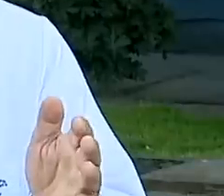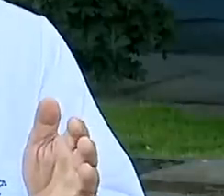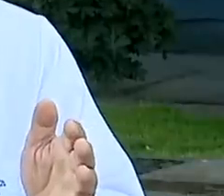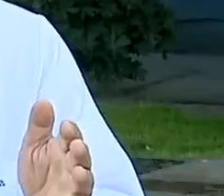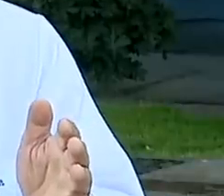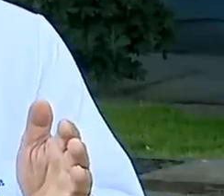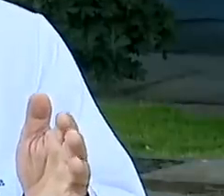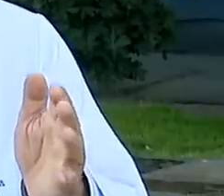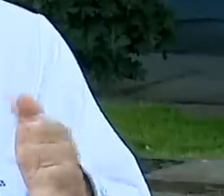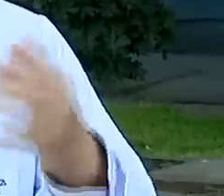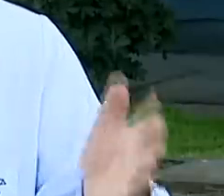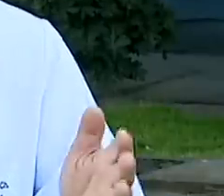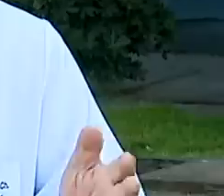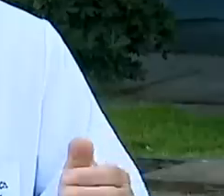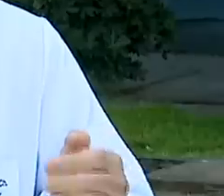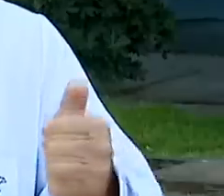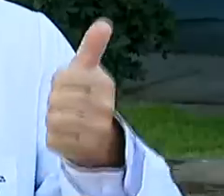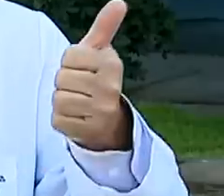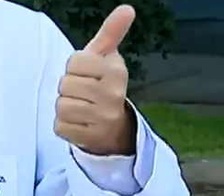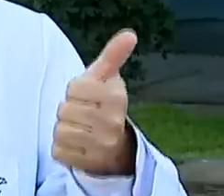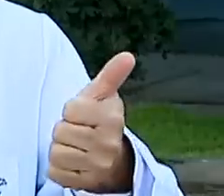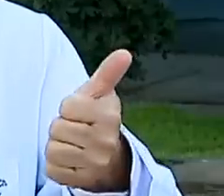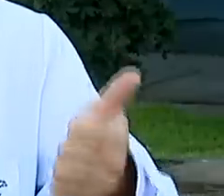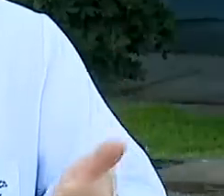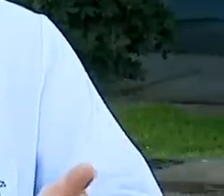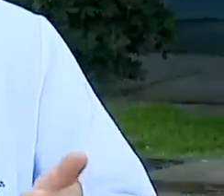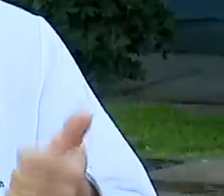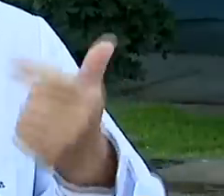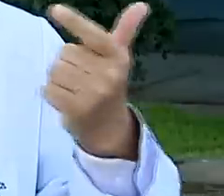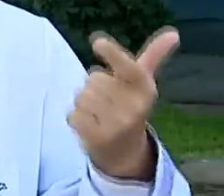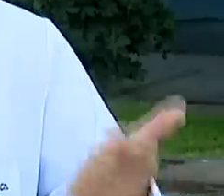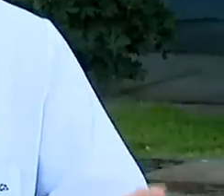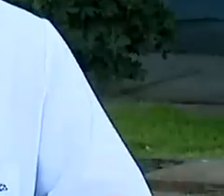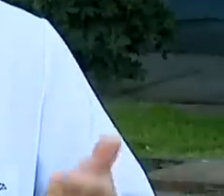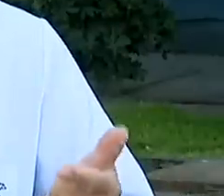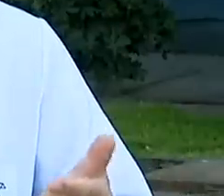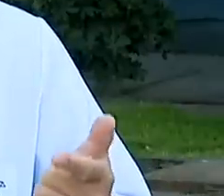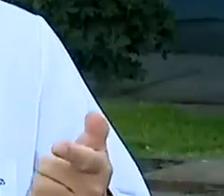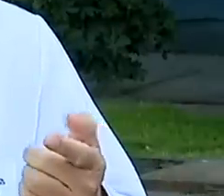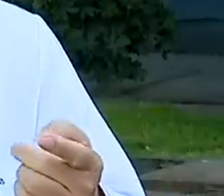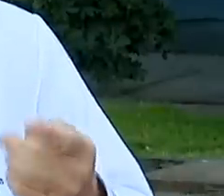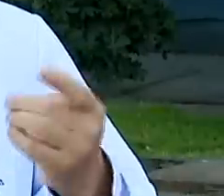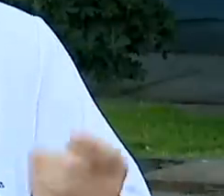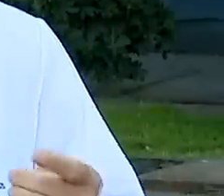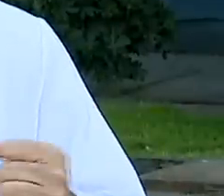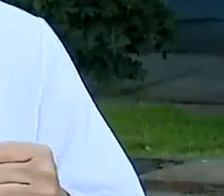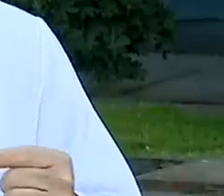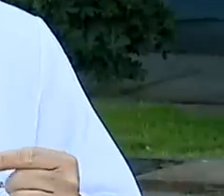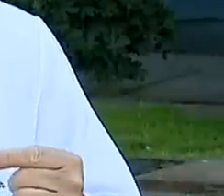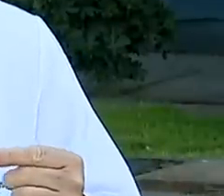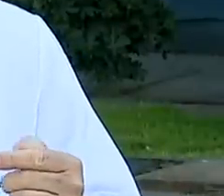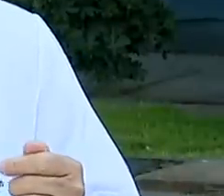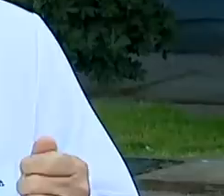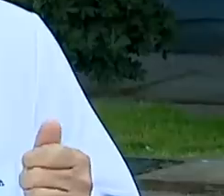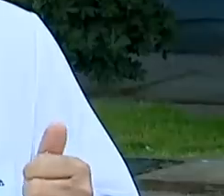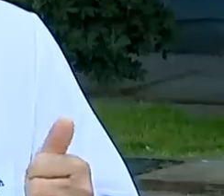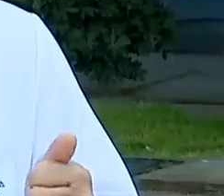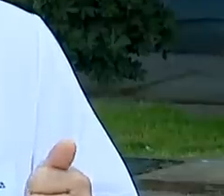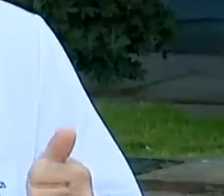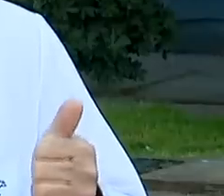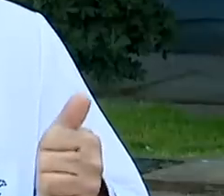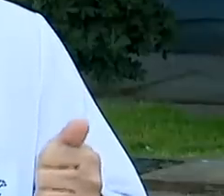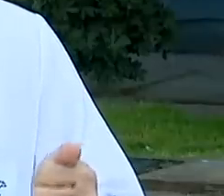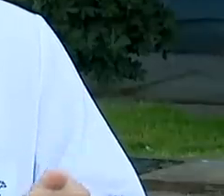Sacar de la calle a la gente de riesgo, los ancianos, los de tercera edad, perdón, para que no se enoje mi colega. Va a hablar el presidente,